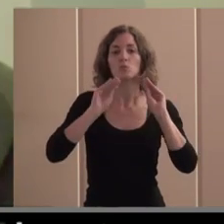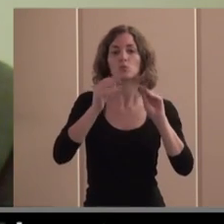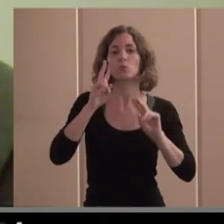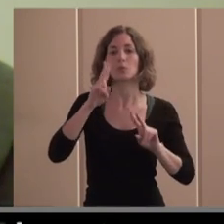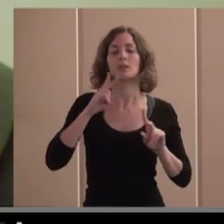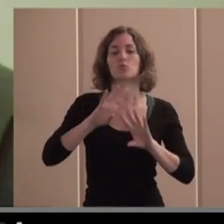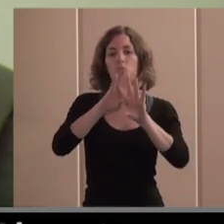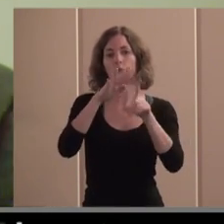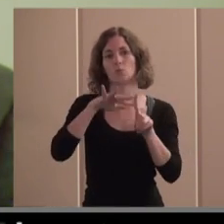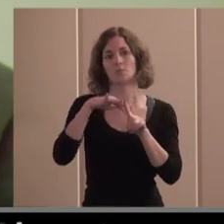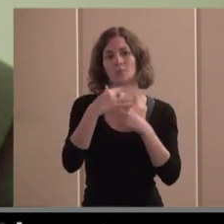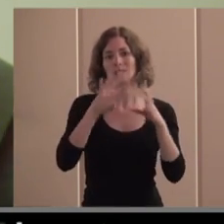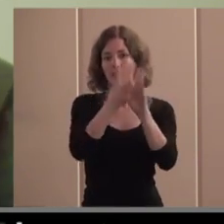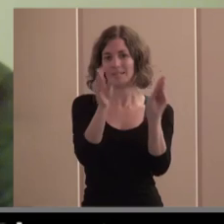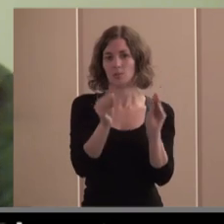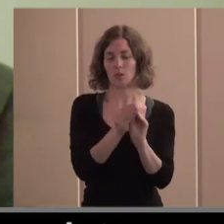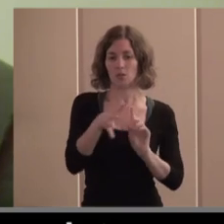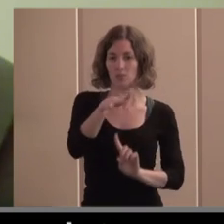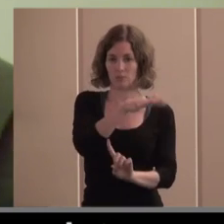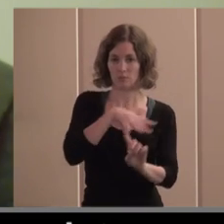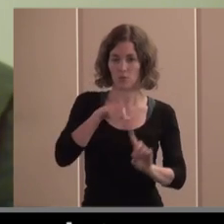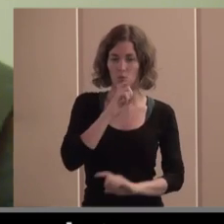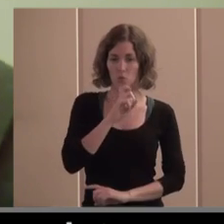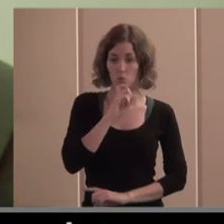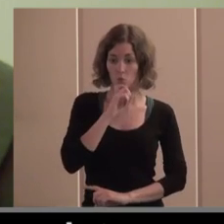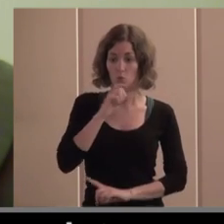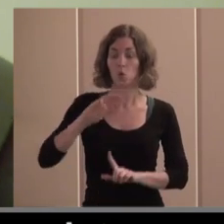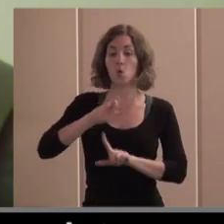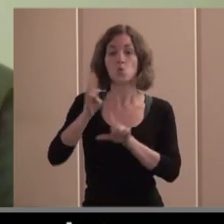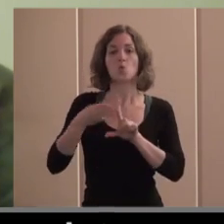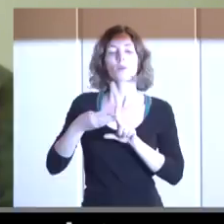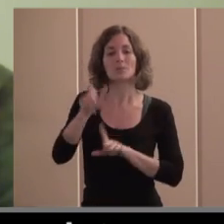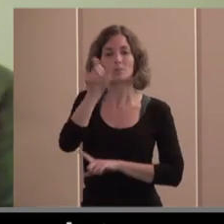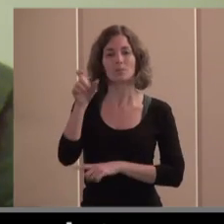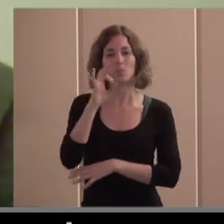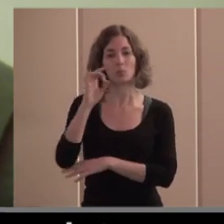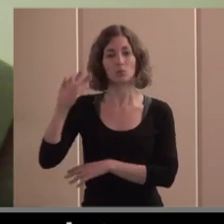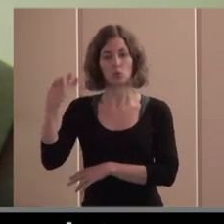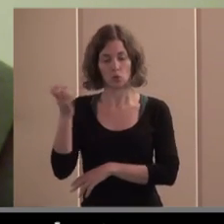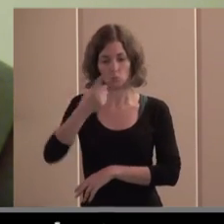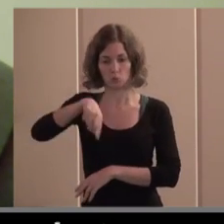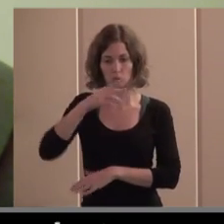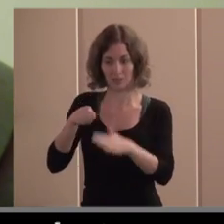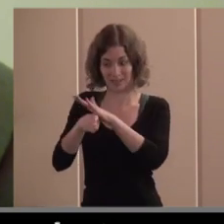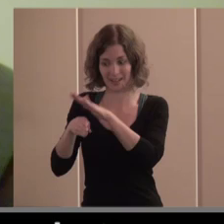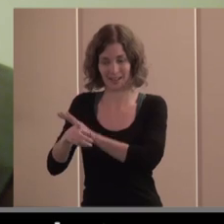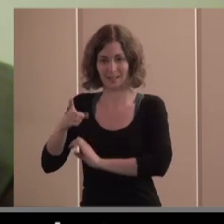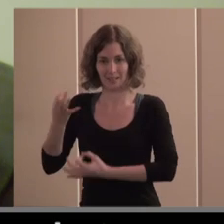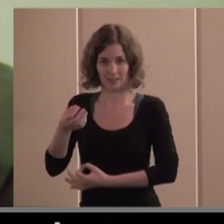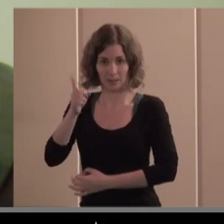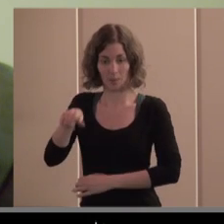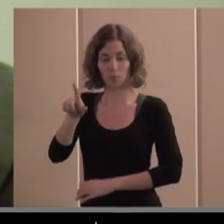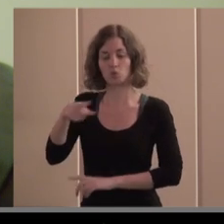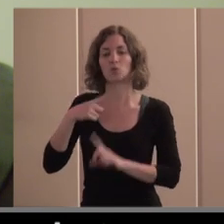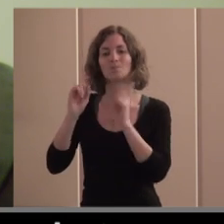panorámico las webs de los otros ponentes debéis visitarlas también pero son casos particulares en los que podéis contrastar el